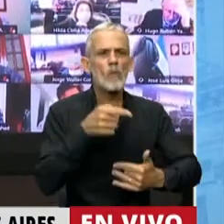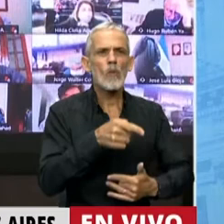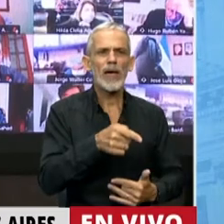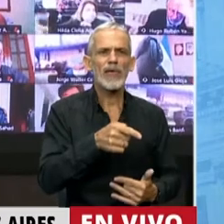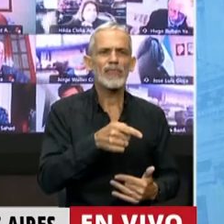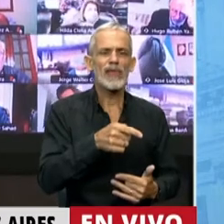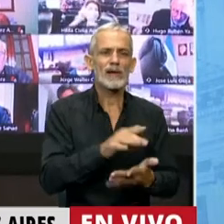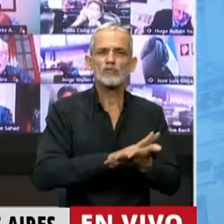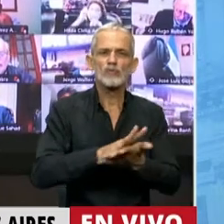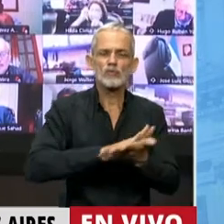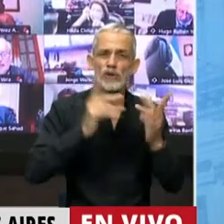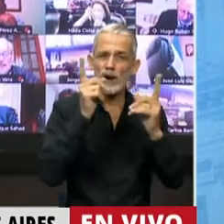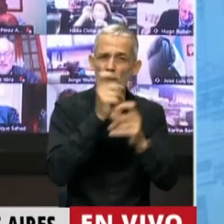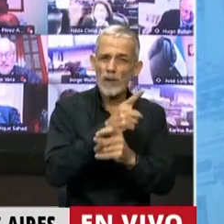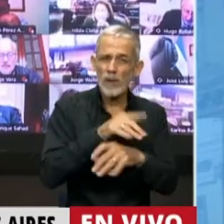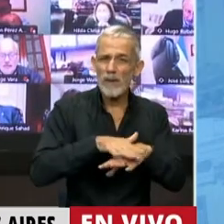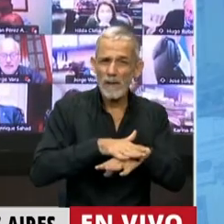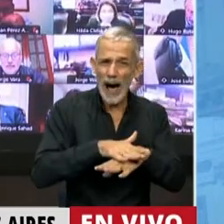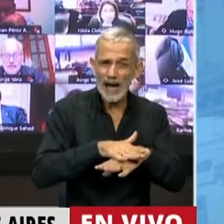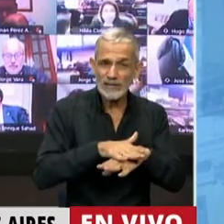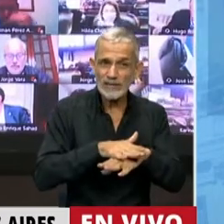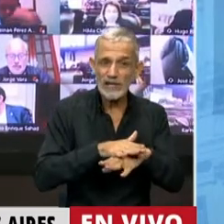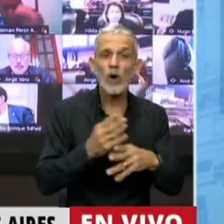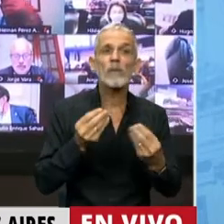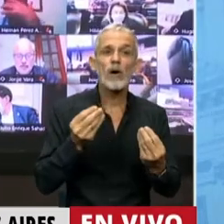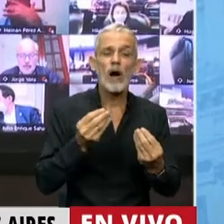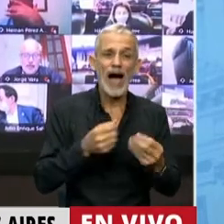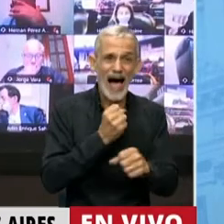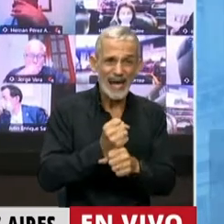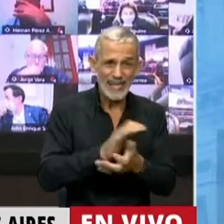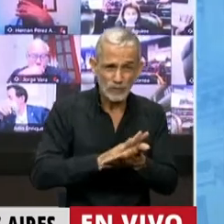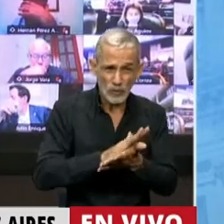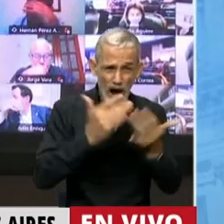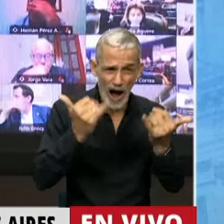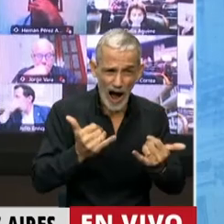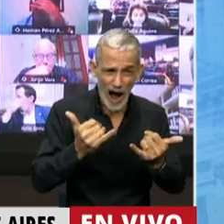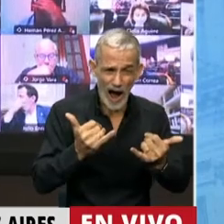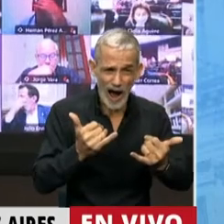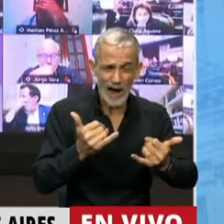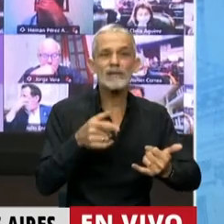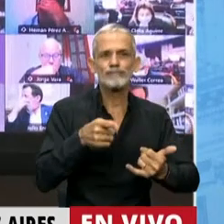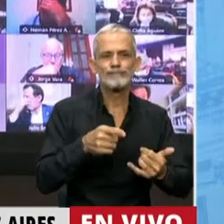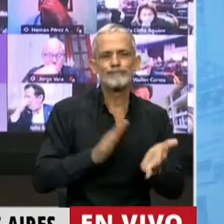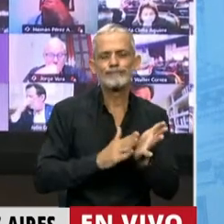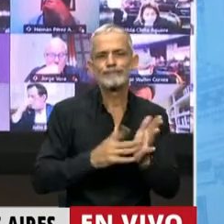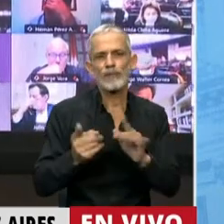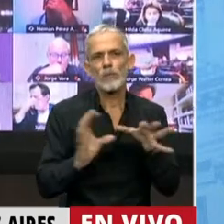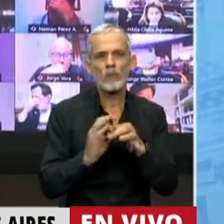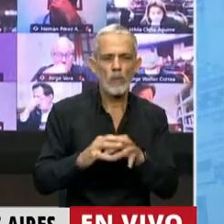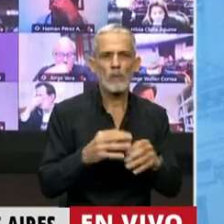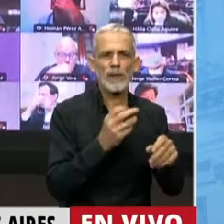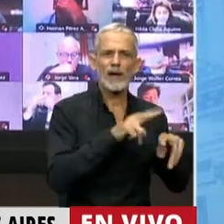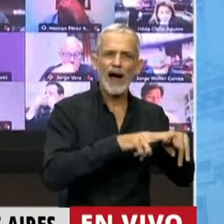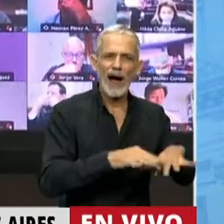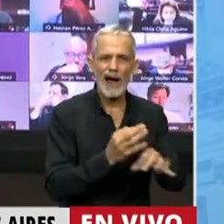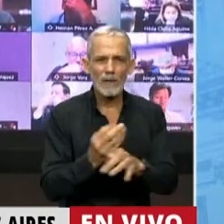puedan resolver sus problemas básicos, no va a haber la posibilidad de garantizar las trayectorias